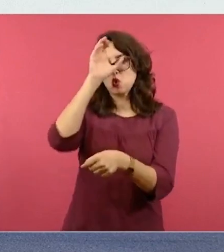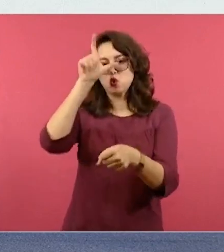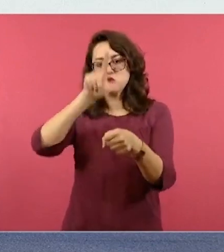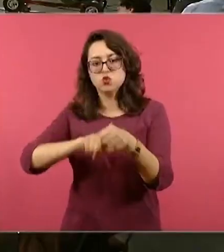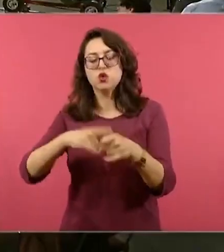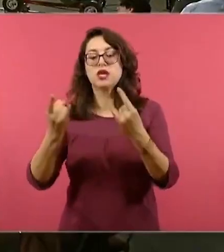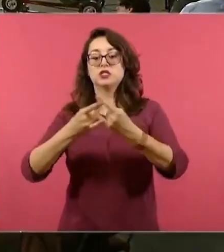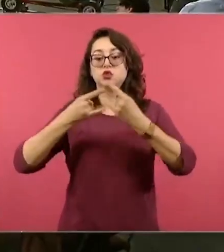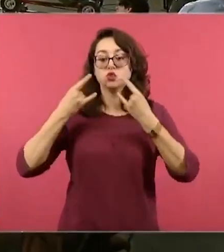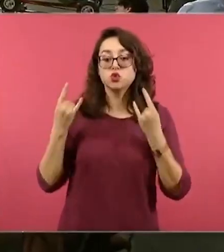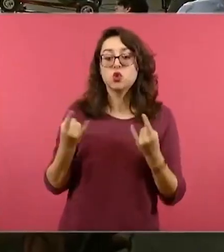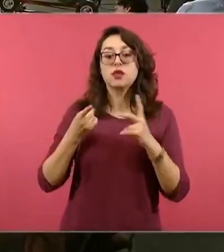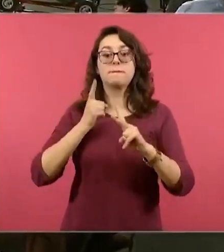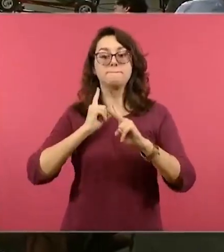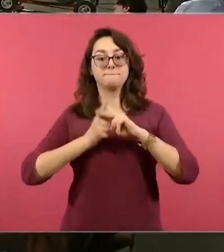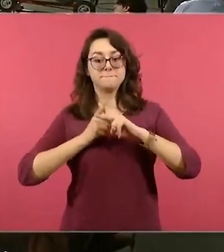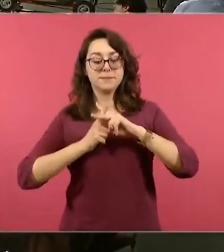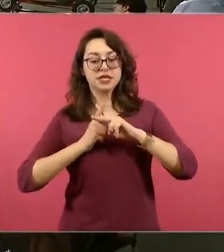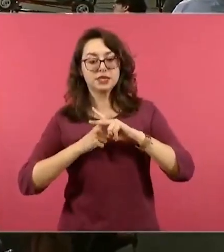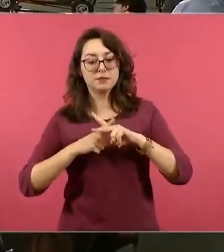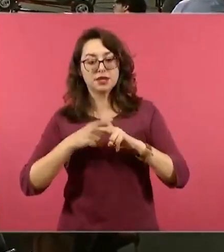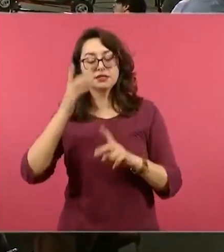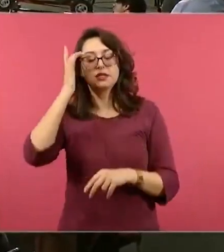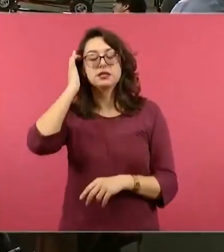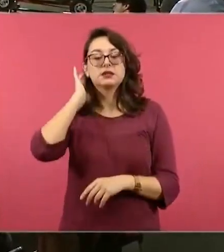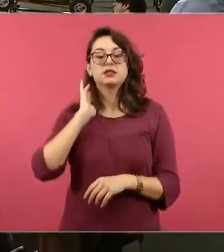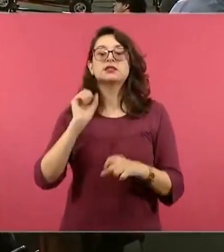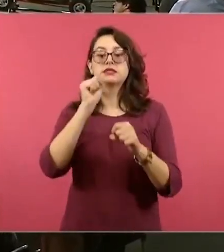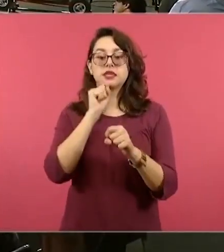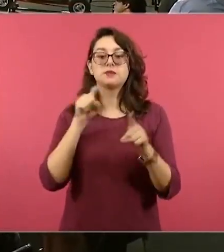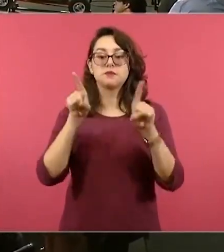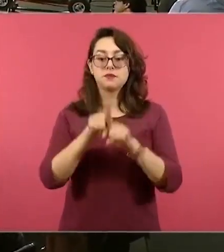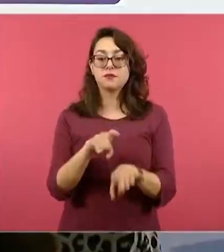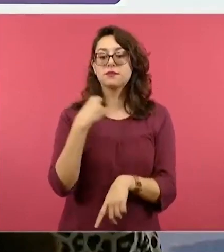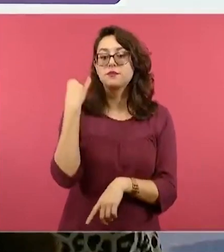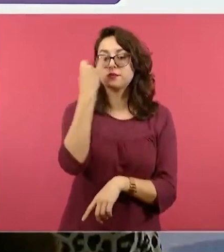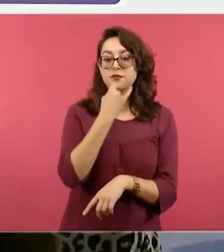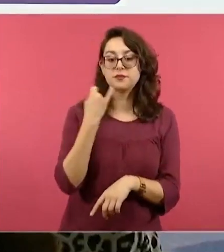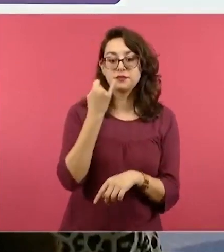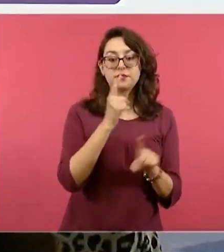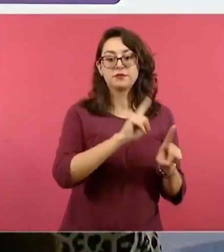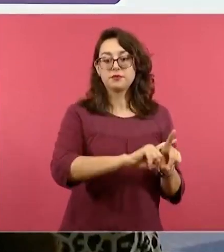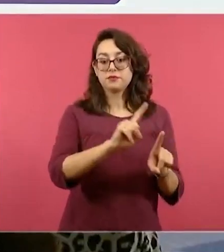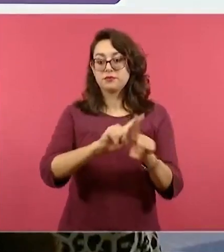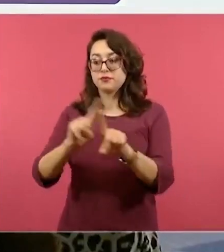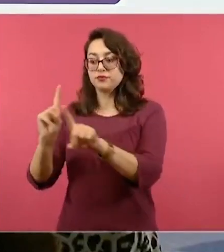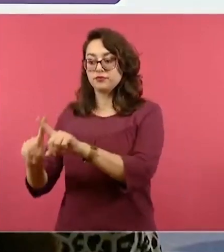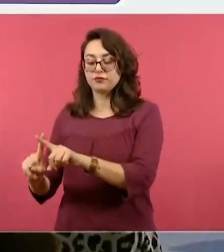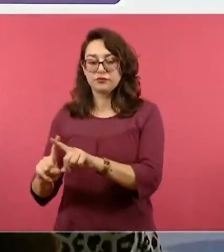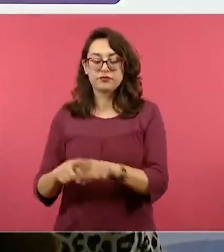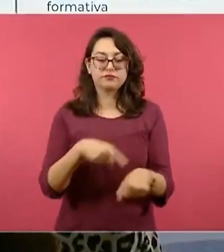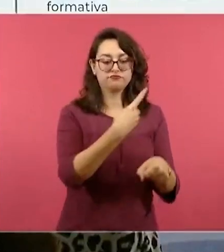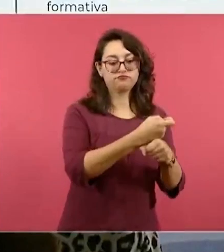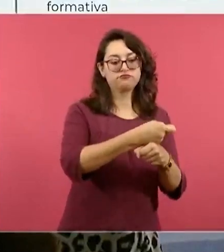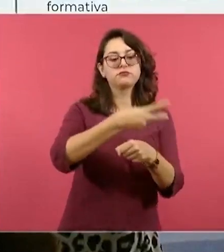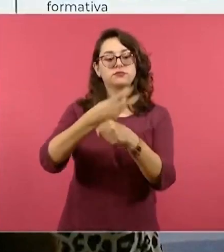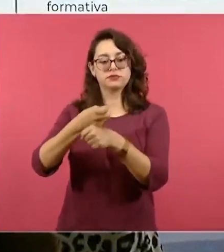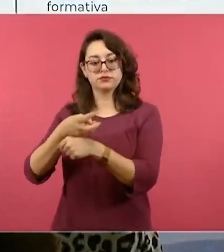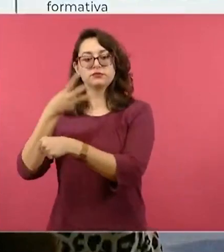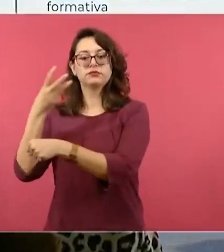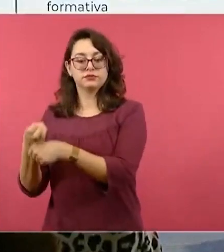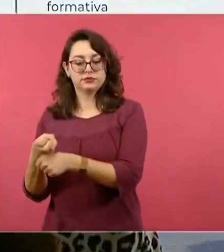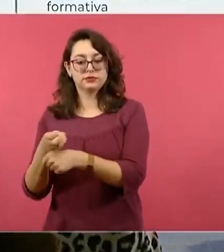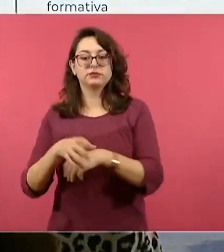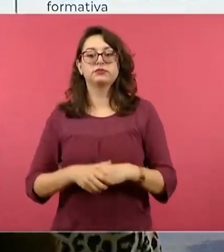matemáticas. El material de múltiples lenguajes, de igual manera, es uno para cada grado. Y bueno, también tenemos